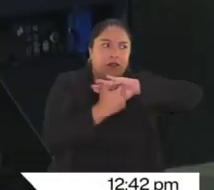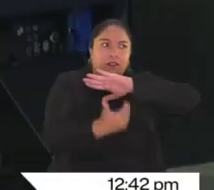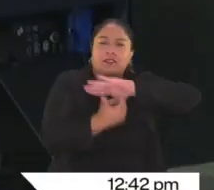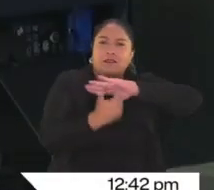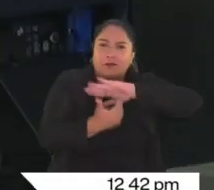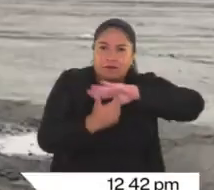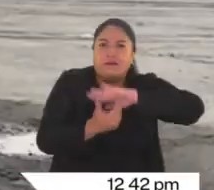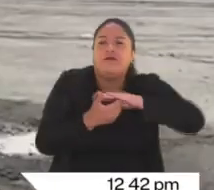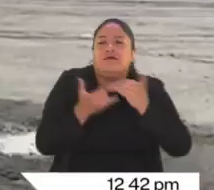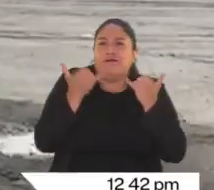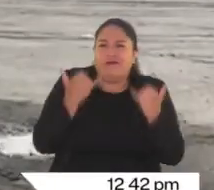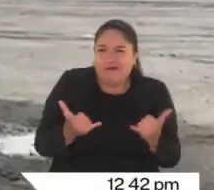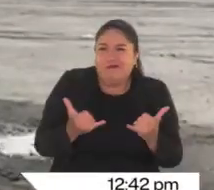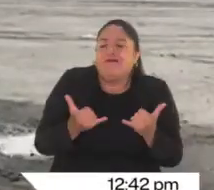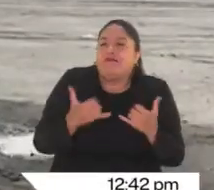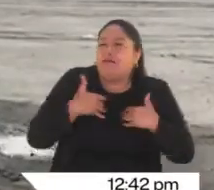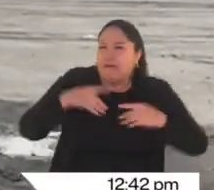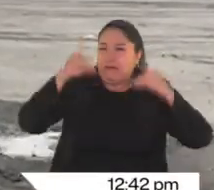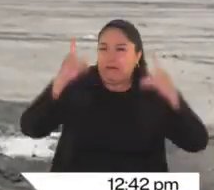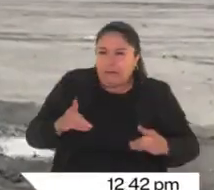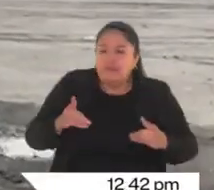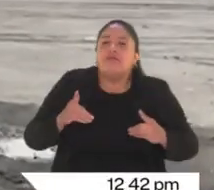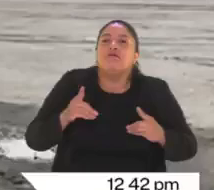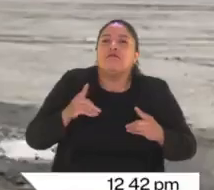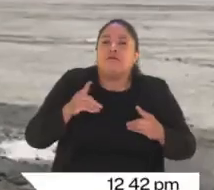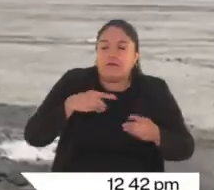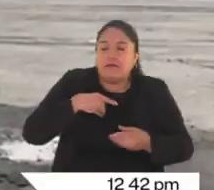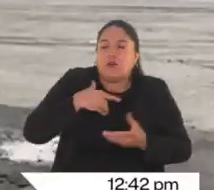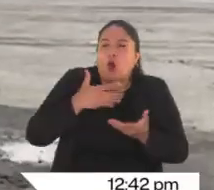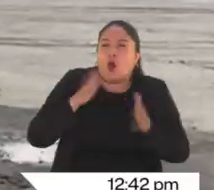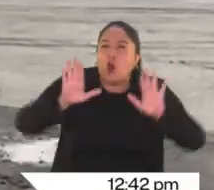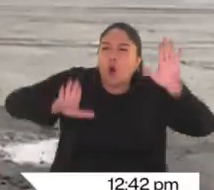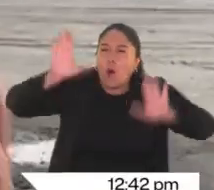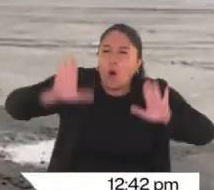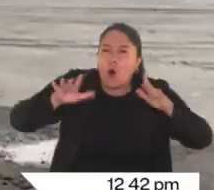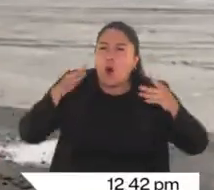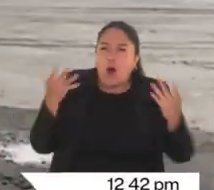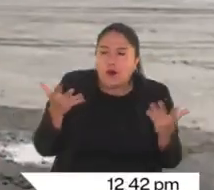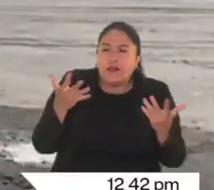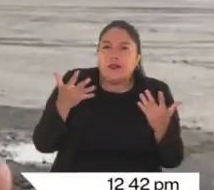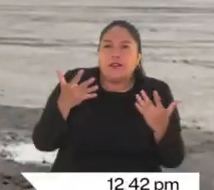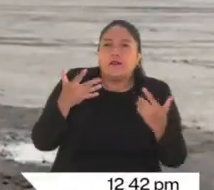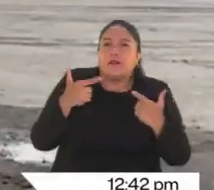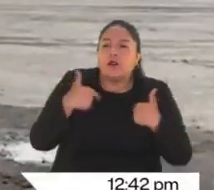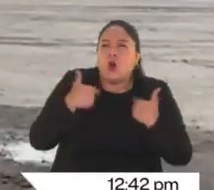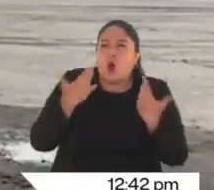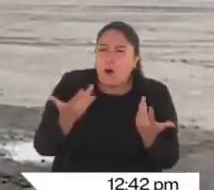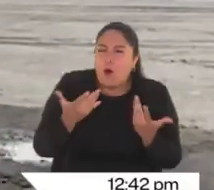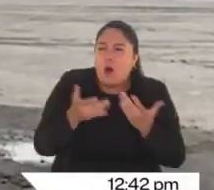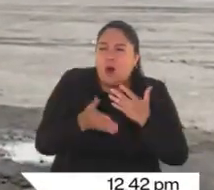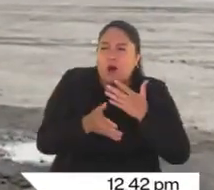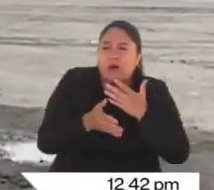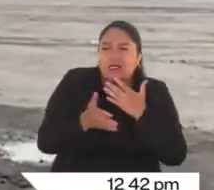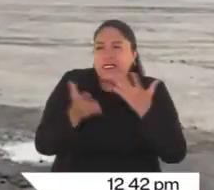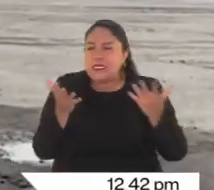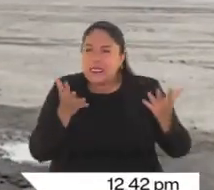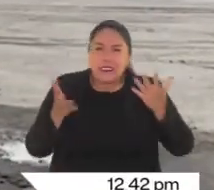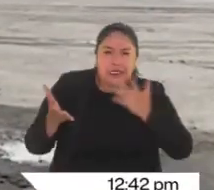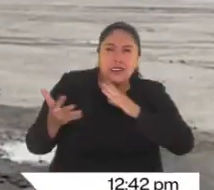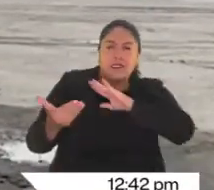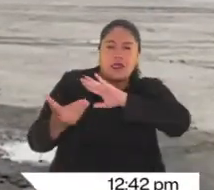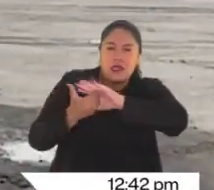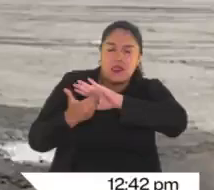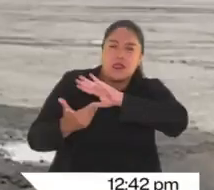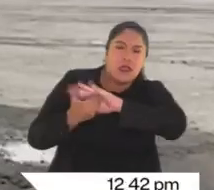Hoy, cuando decido nuevamente ser candidato, recibo constantemente amenazas que